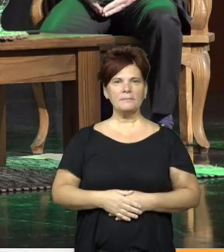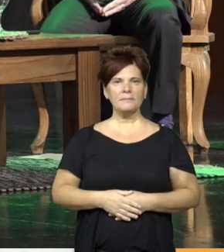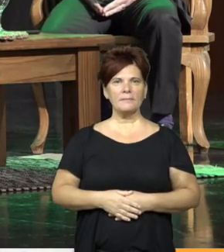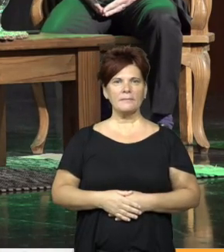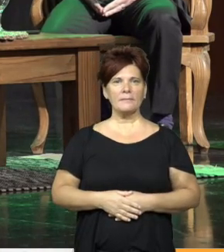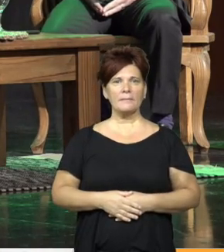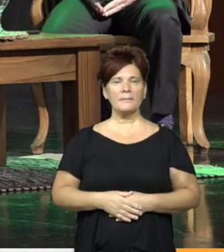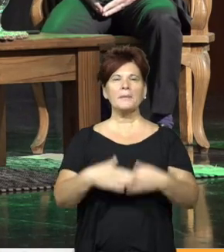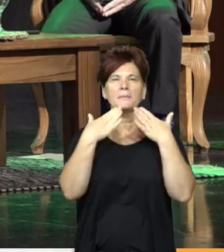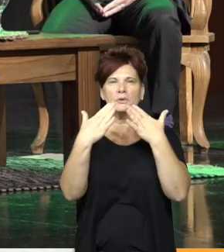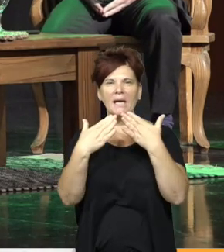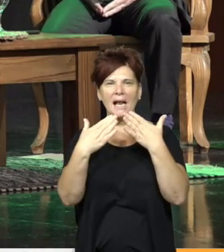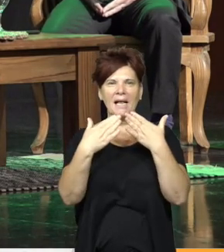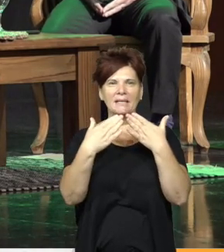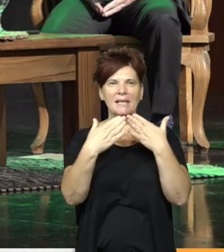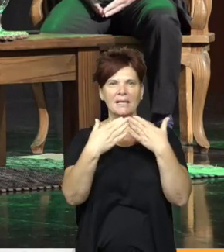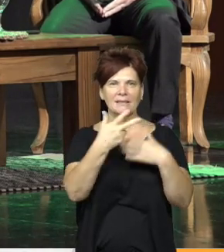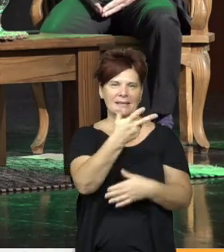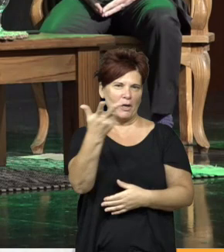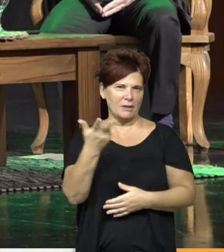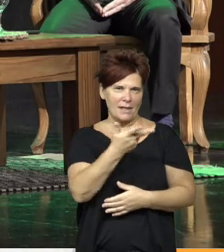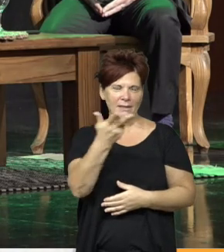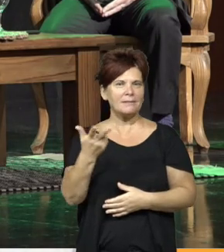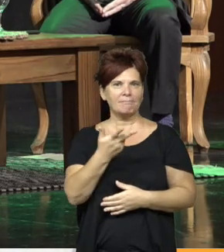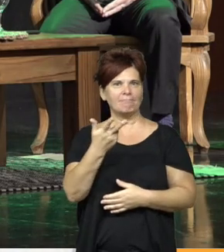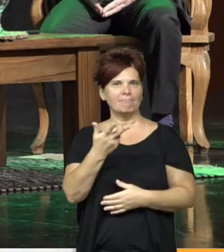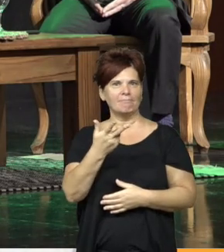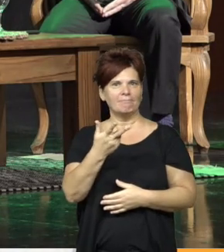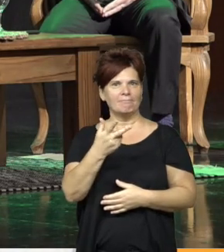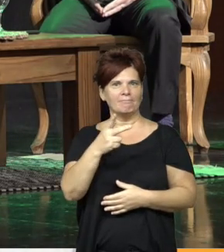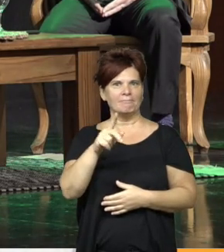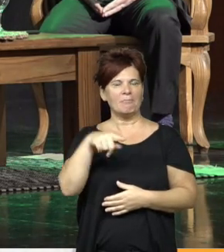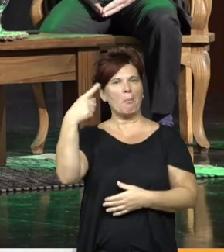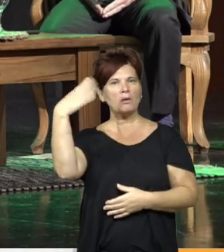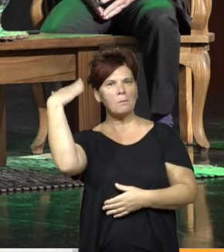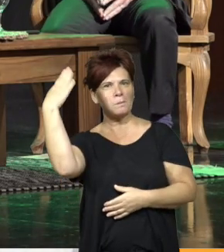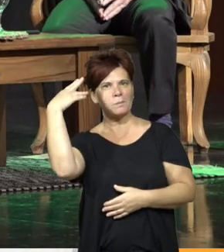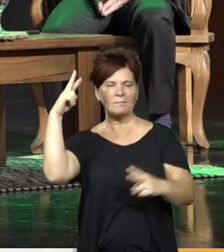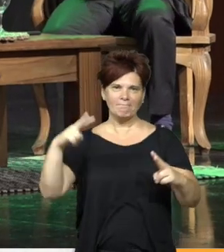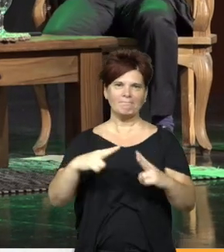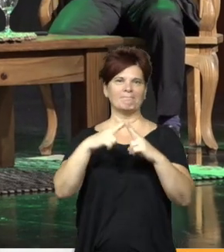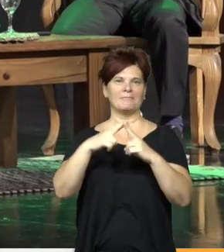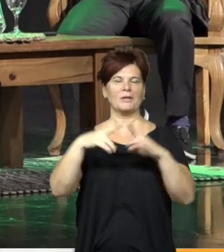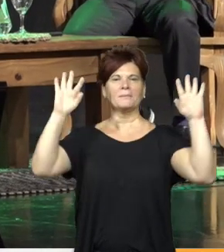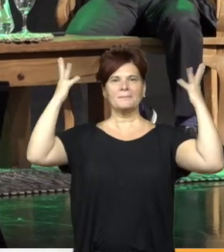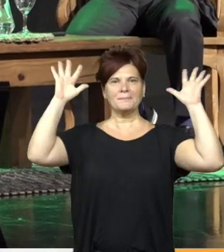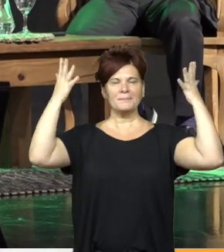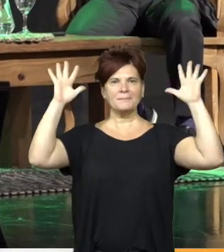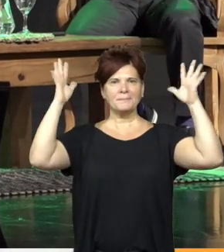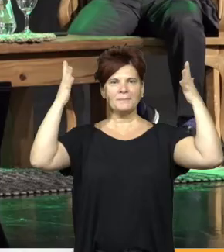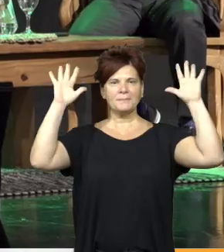bueno, muchas gracias a los tres y bueno nos vemos en el próximo panel aplausos